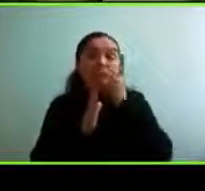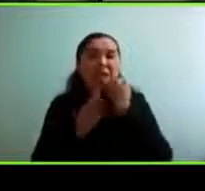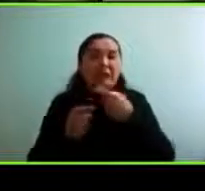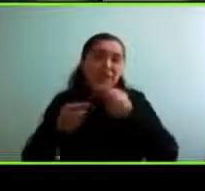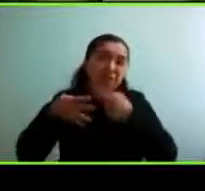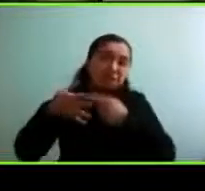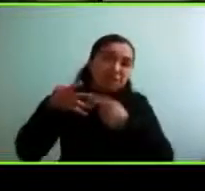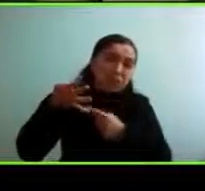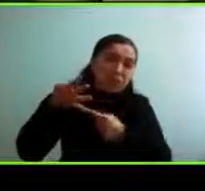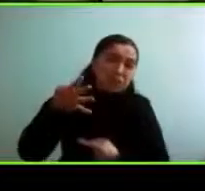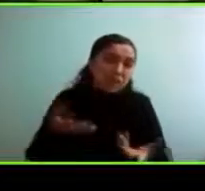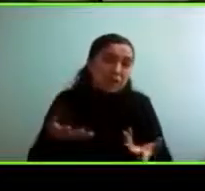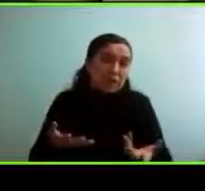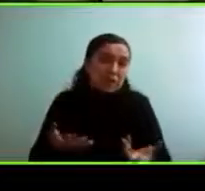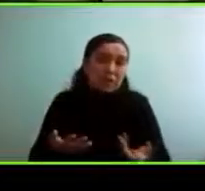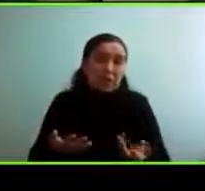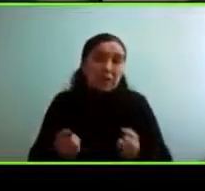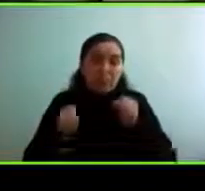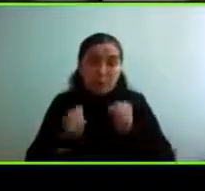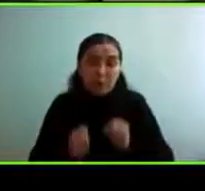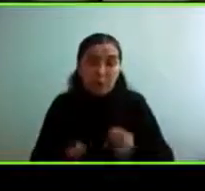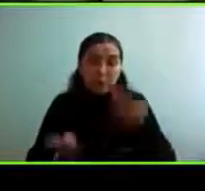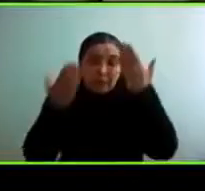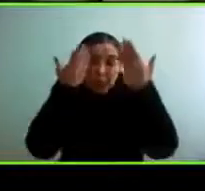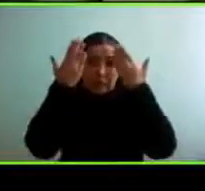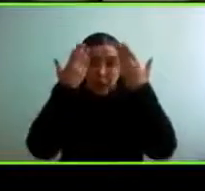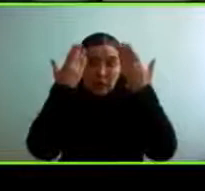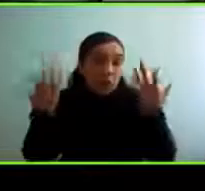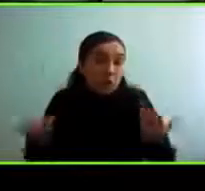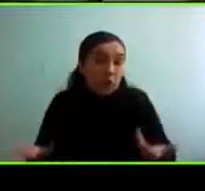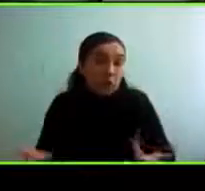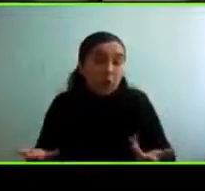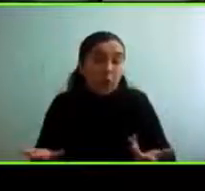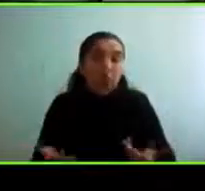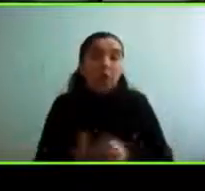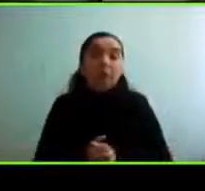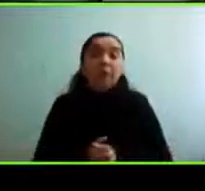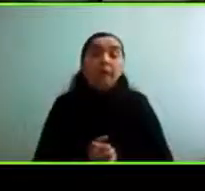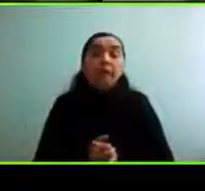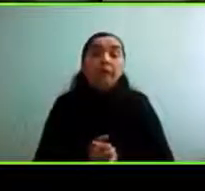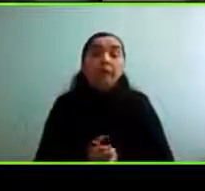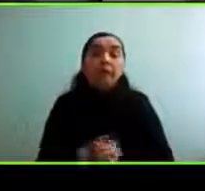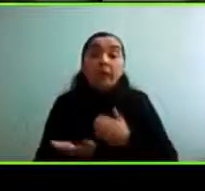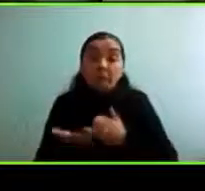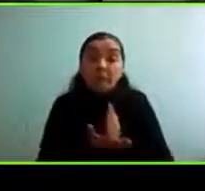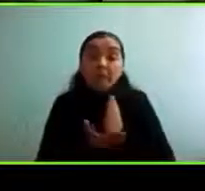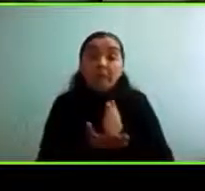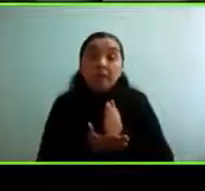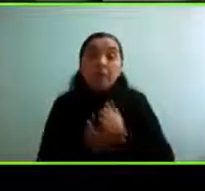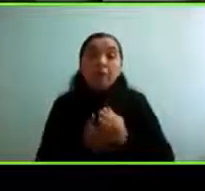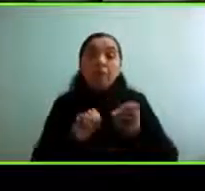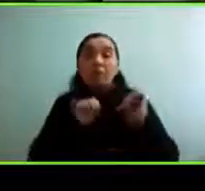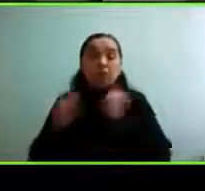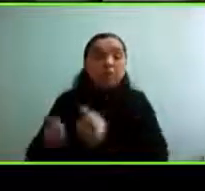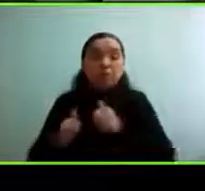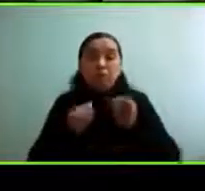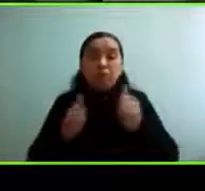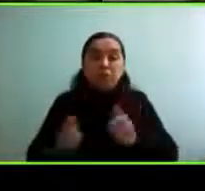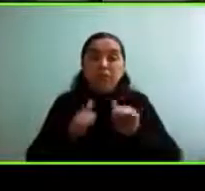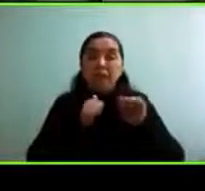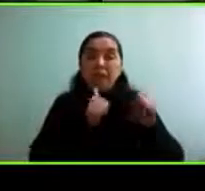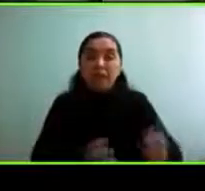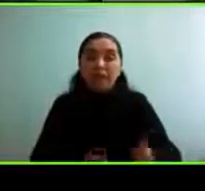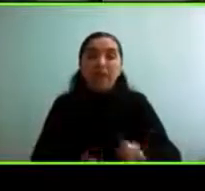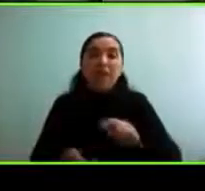se hacen en un espacio terapéutico, entonces, creo que una vez empecemos a derribar este estereotipo, comenzando en